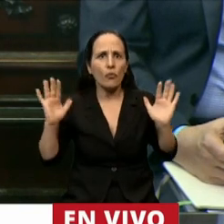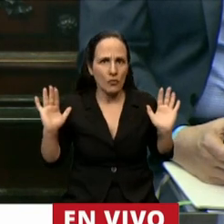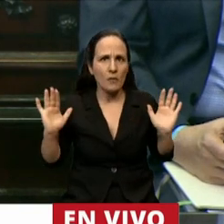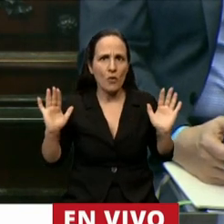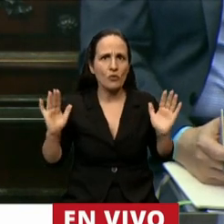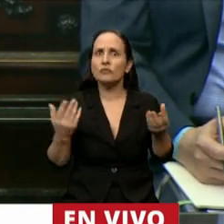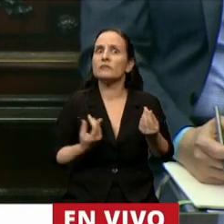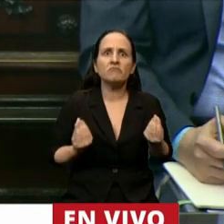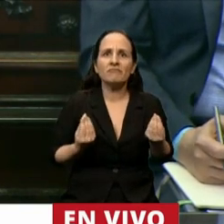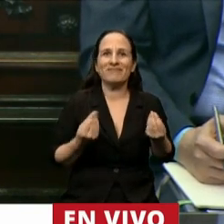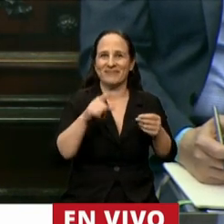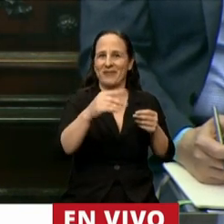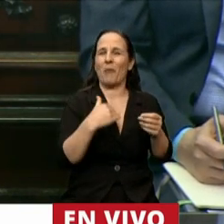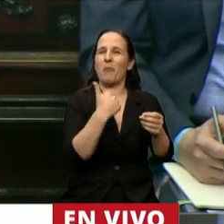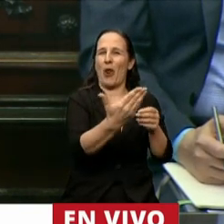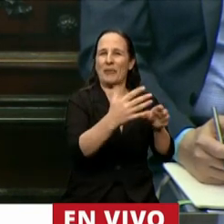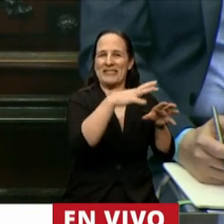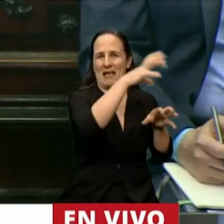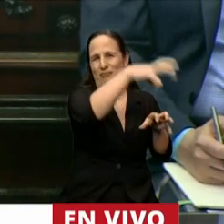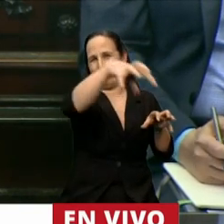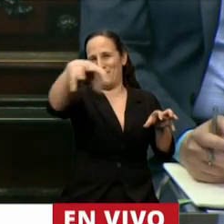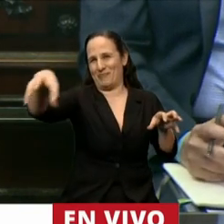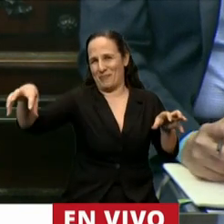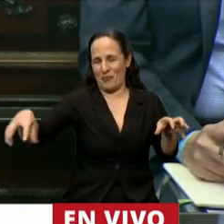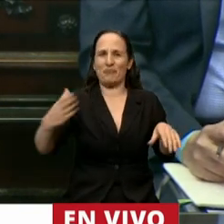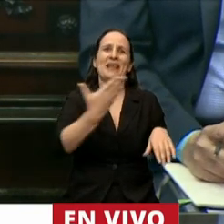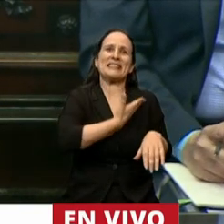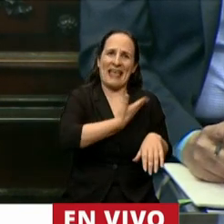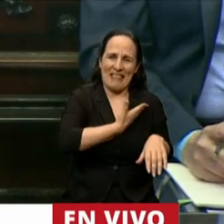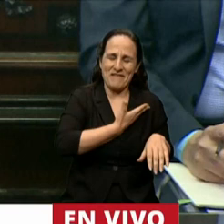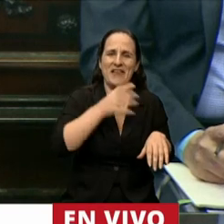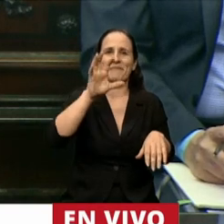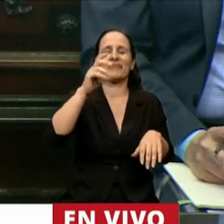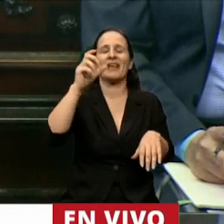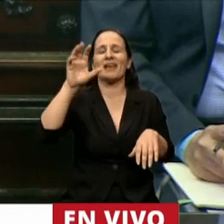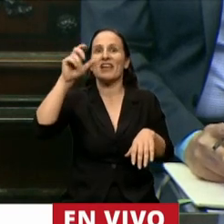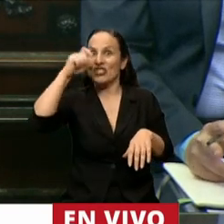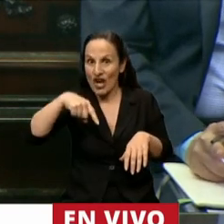distribuidos en el conurbano de la provincia de Buenos Aires en Santa Fe en Chaco y en Córdoba.